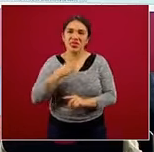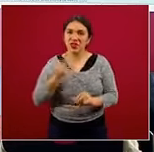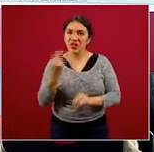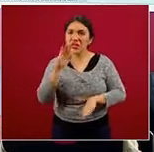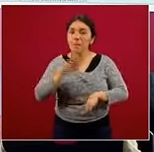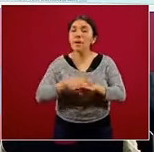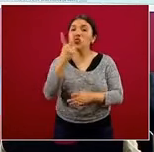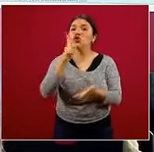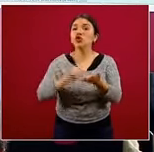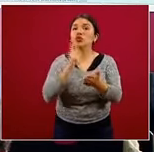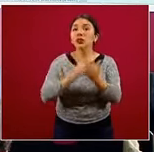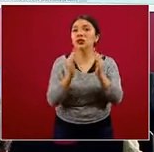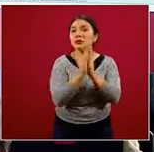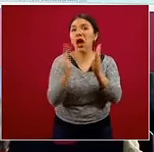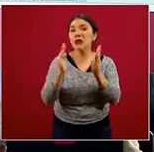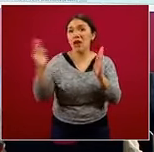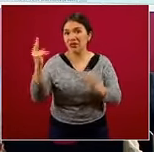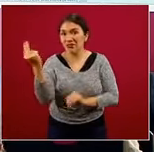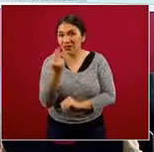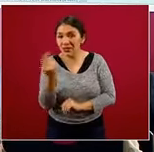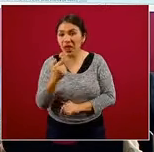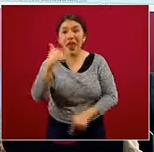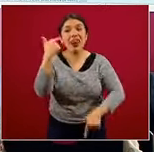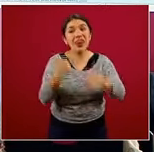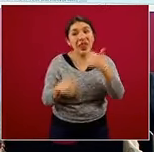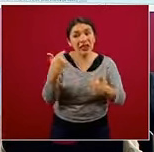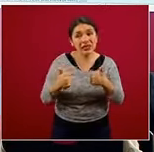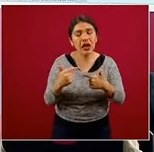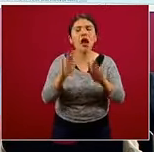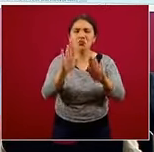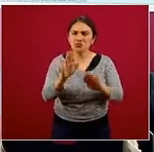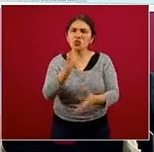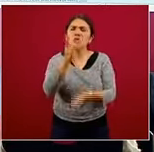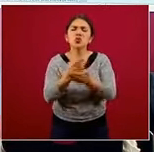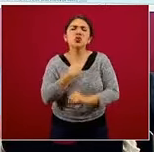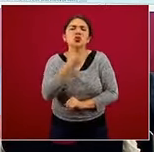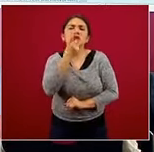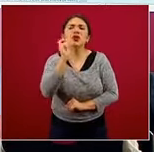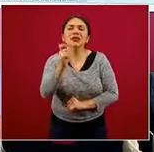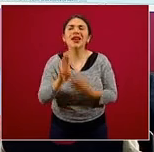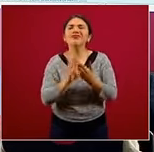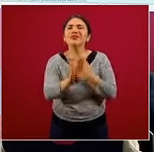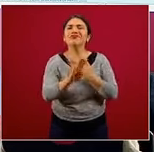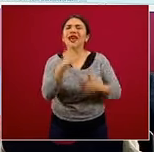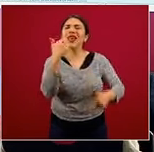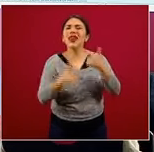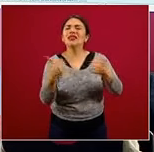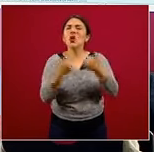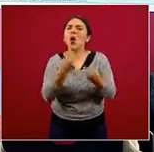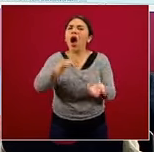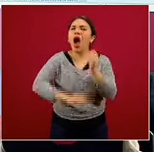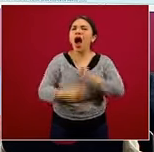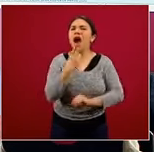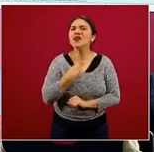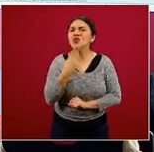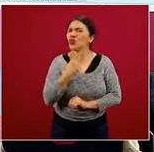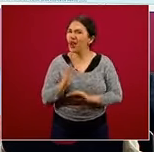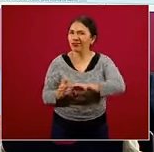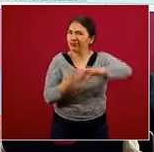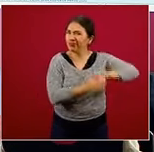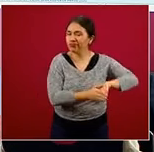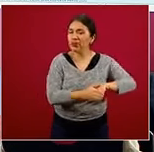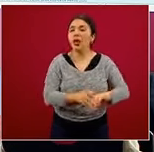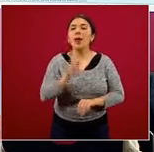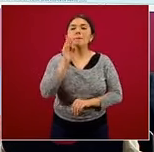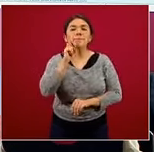dos veces más de lo que comemos. Leches, lo único que estamos pidiendo es evitar lácteos con azúcar. En